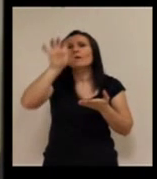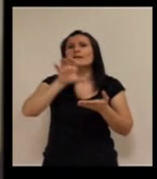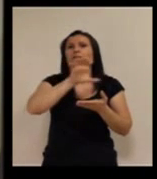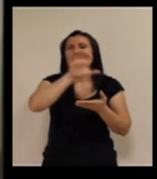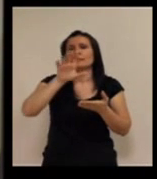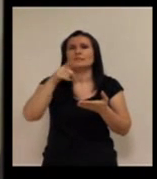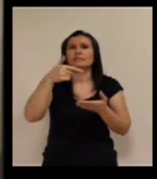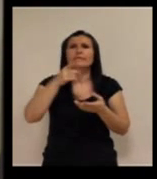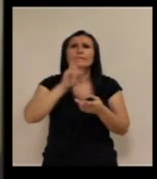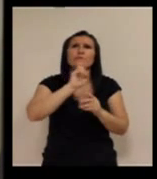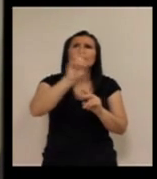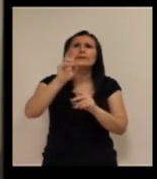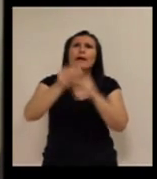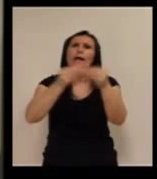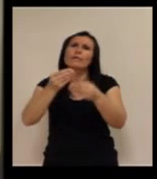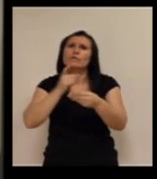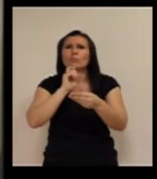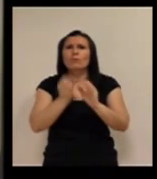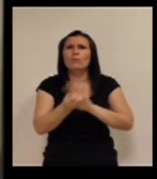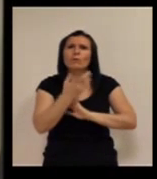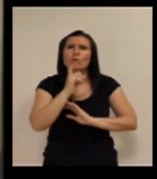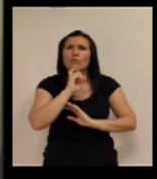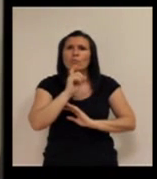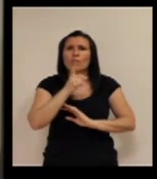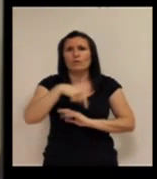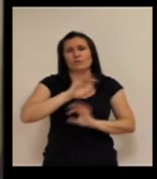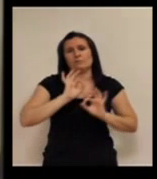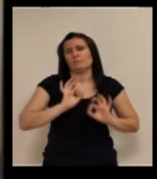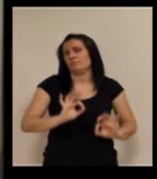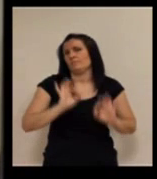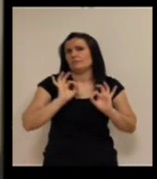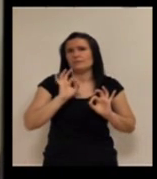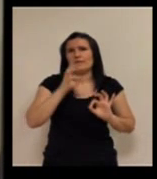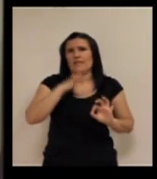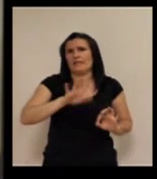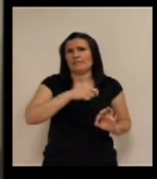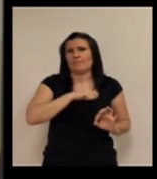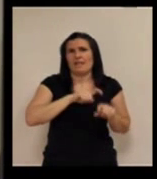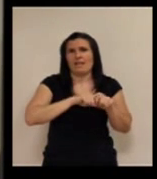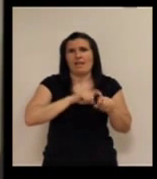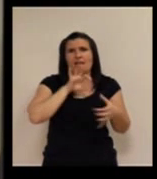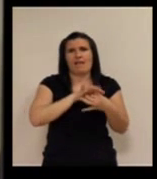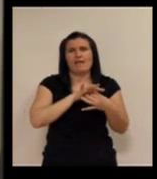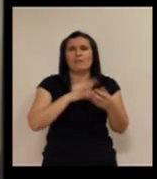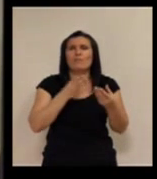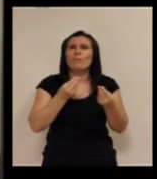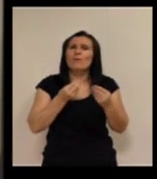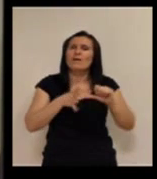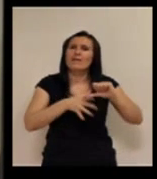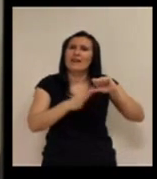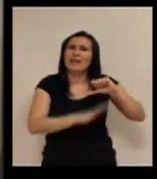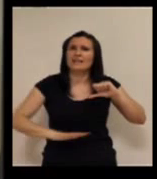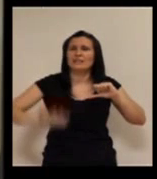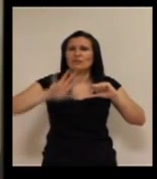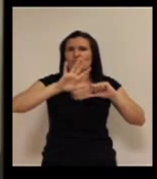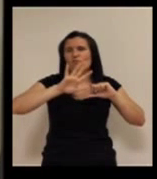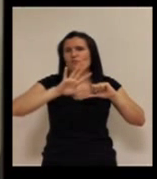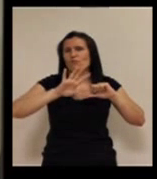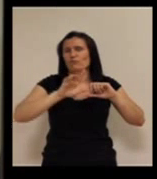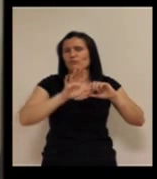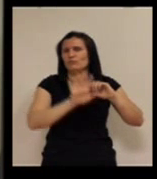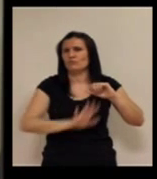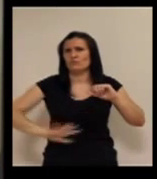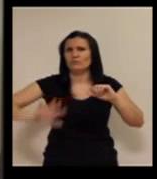¿Cómo se concibe? Decía Begoña lo de, bueno, somos muy españoles en el servicio, muy latinos. Y el servicio se tiene que concebir también